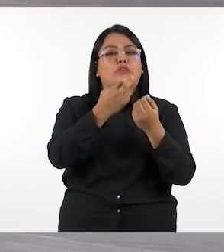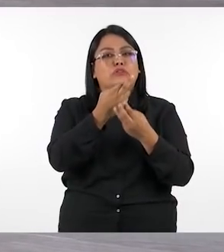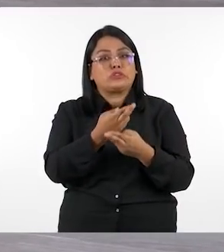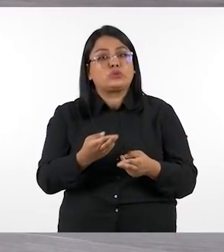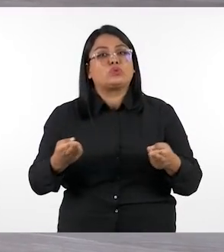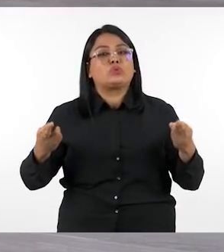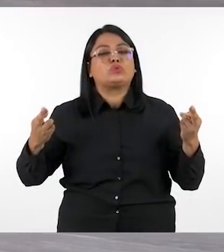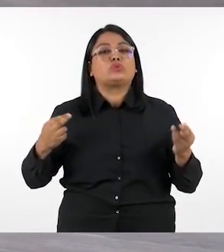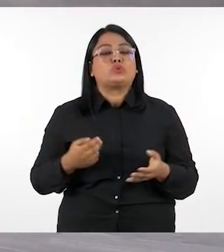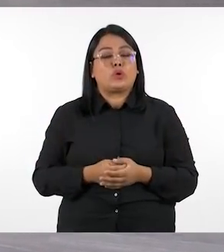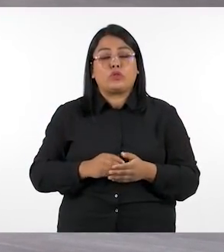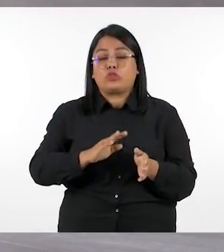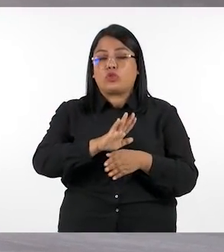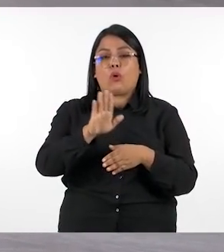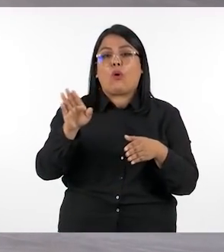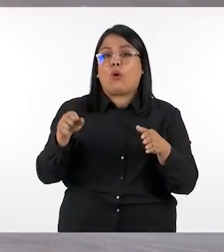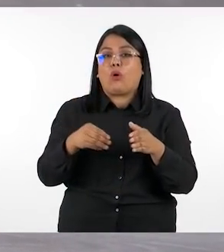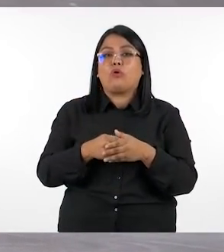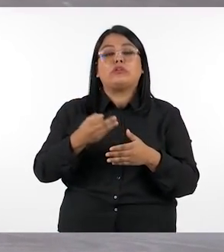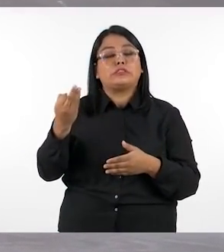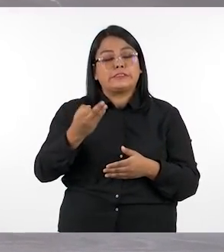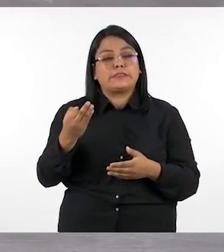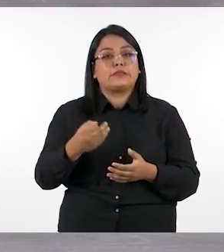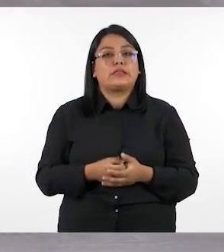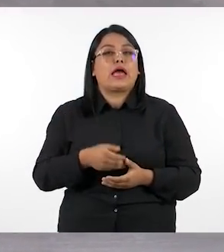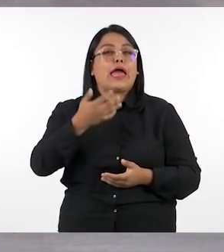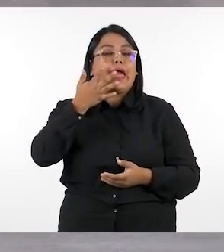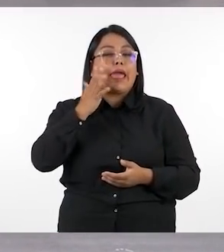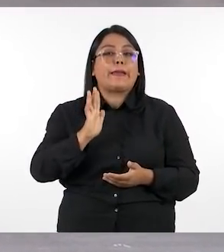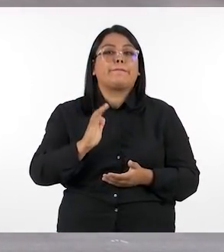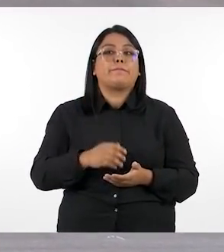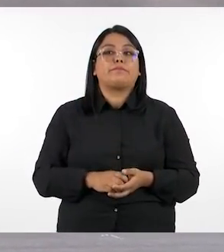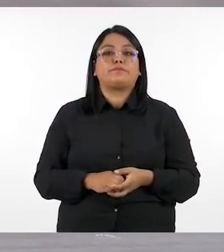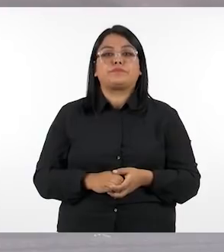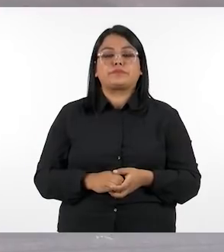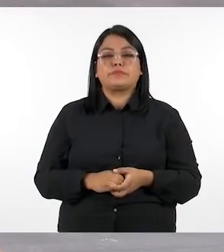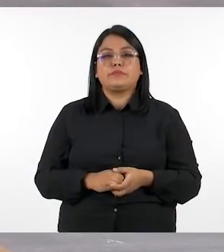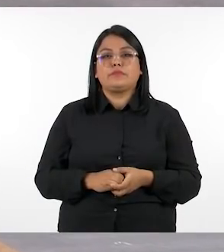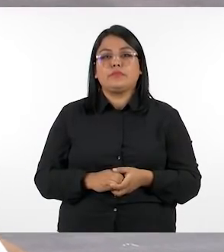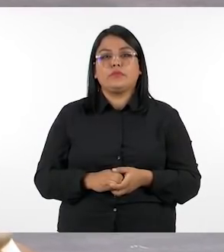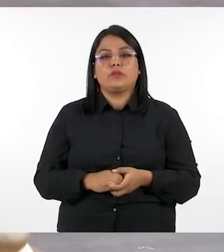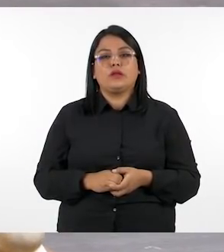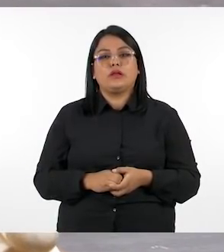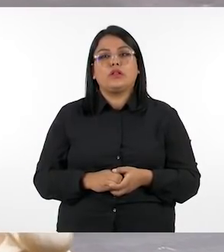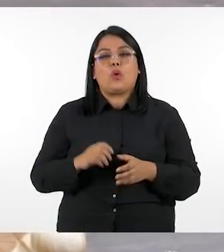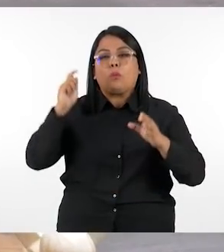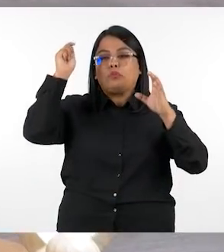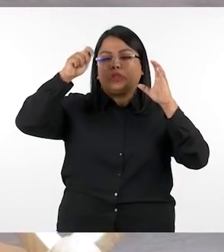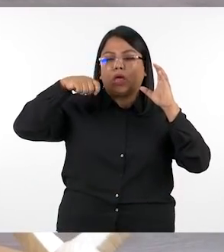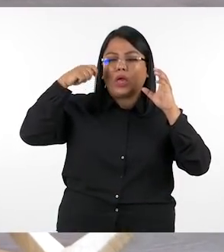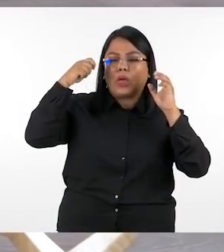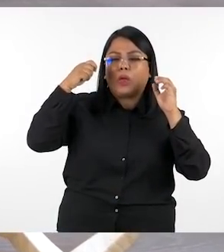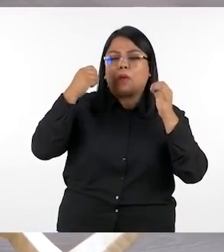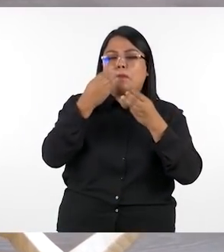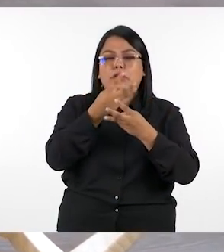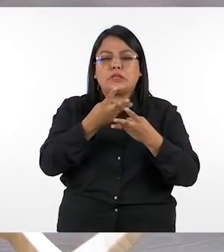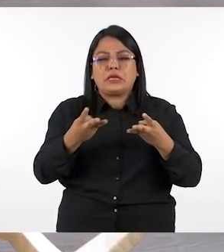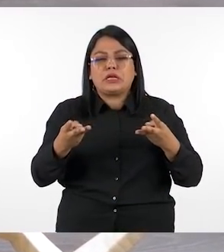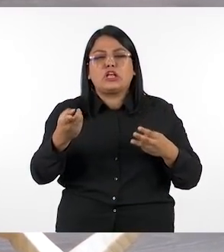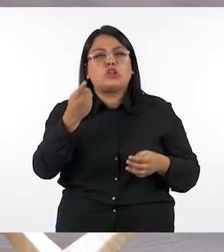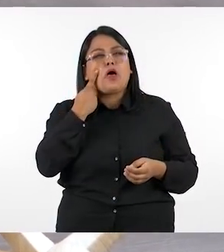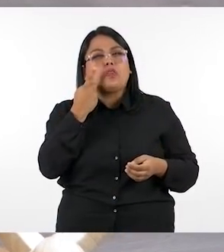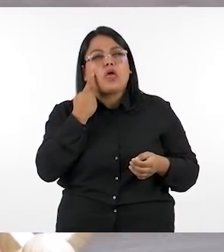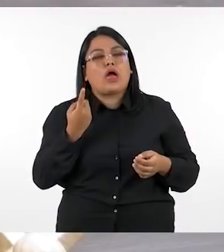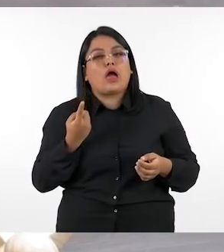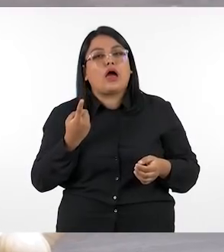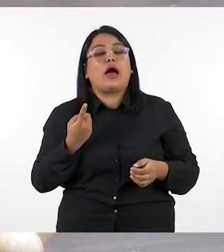recursos y apoyándolos en todo lo que sea posible por ejemplo eric en donde podemos encontrar vídeos y animaciones de es